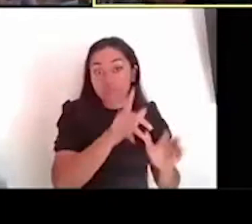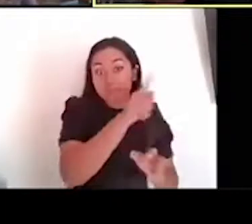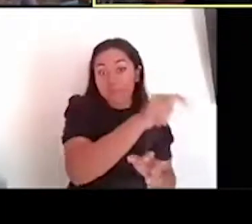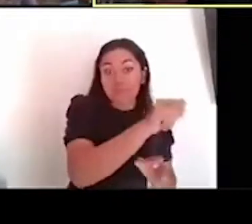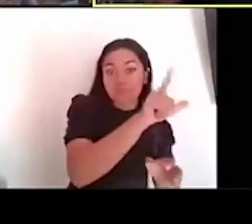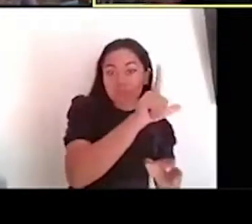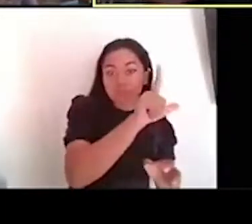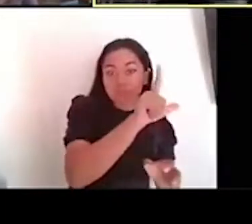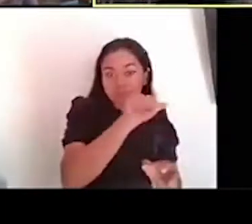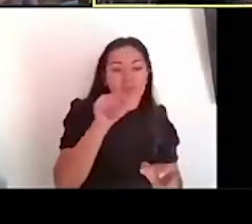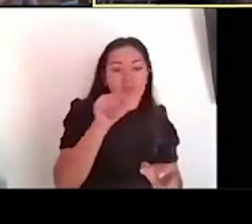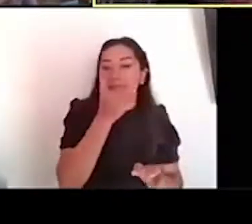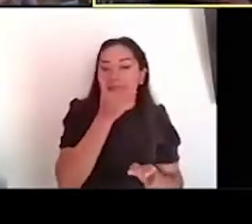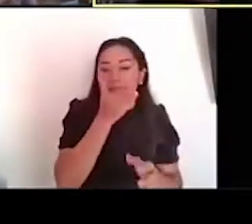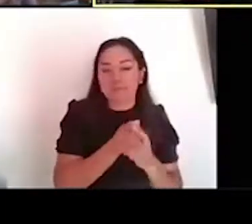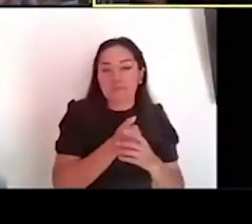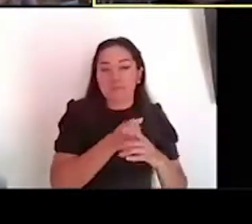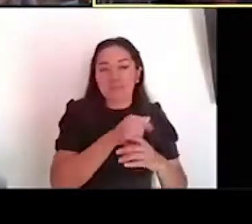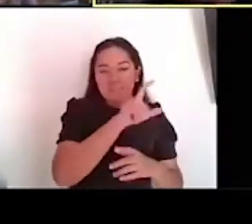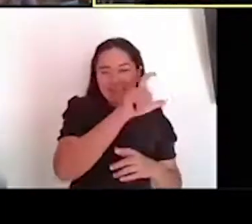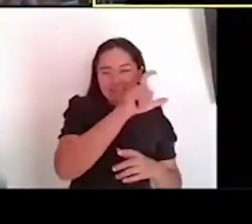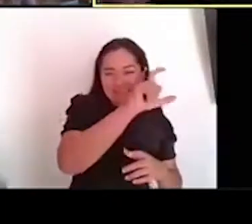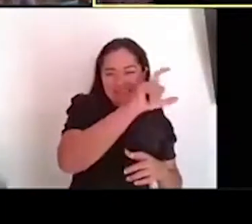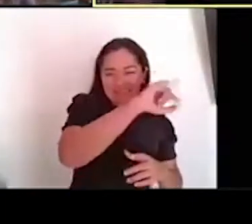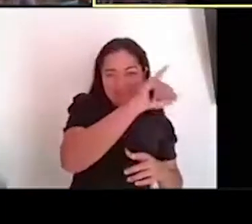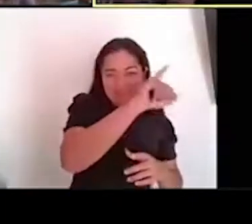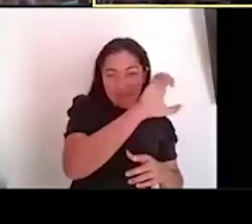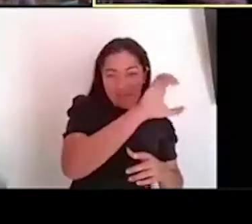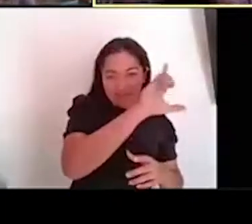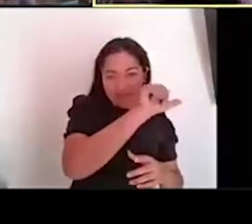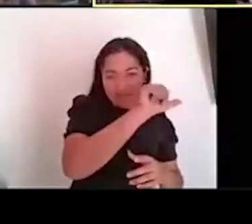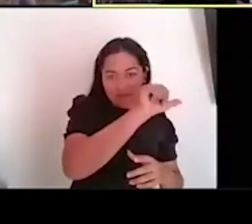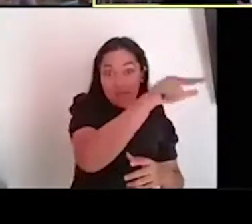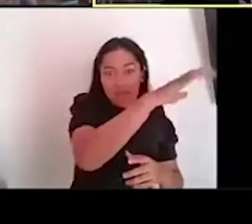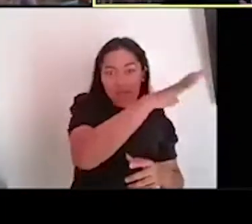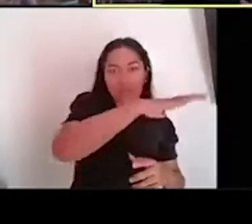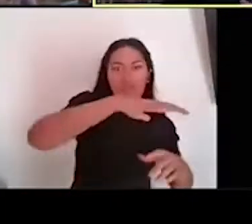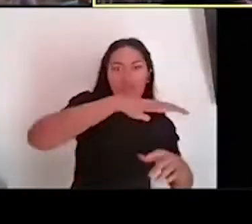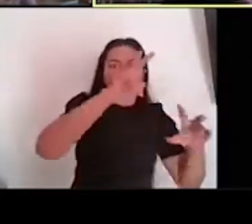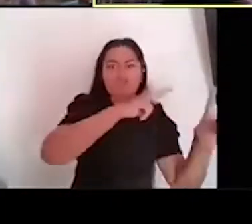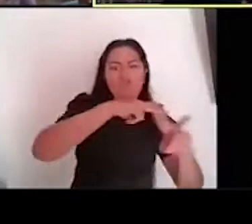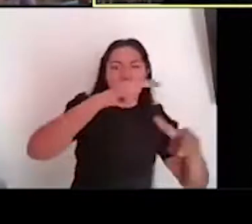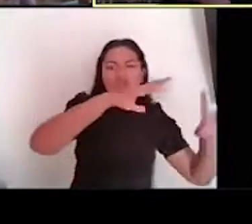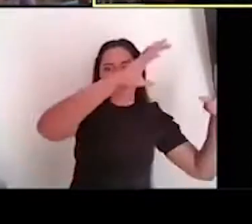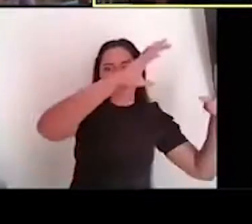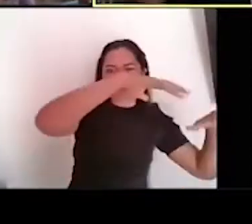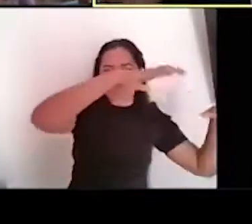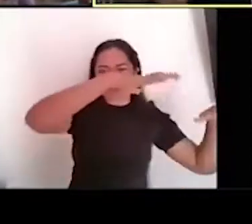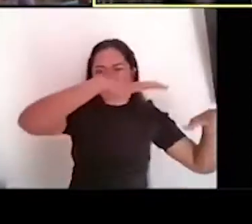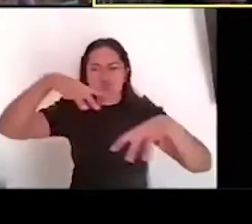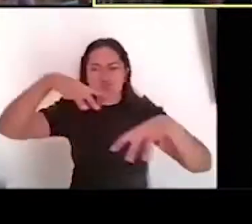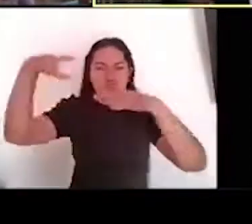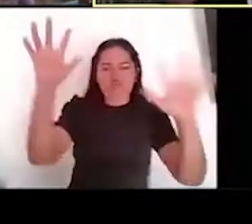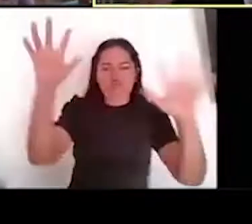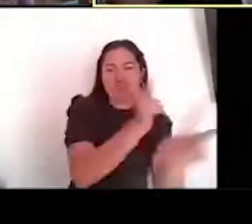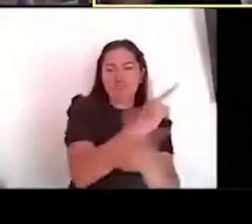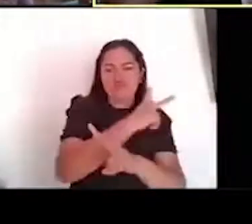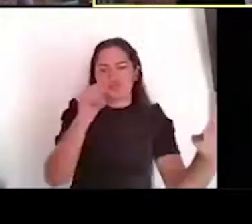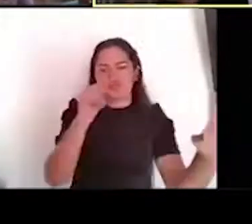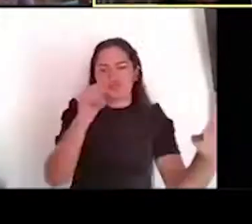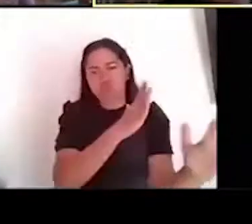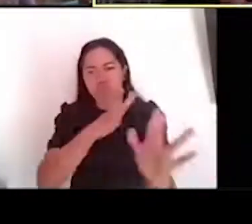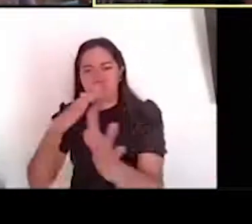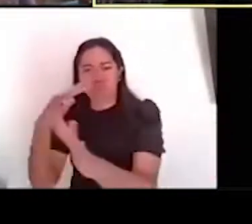perdón, Hecald genera el viento, barre los cielos, eso dicen las fuentes, ¿no? Que produce, hay vientos